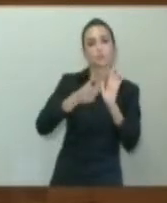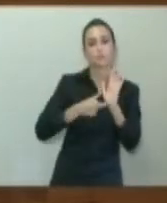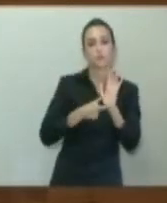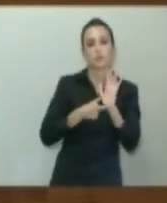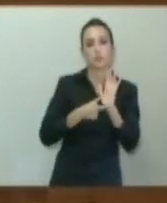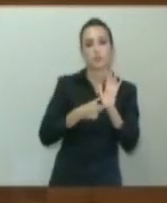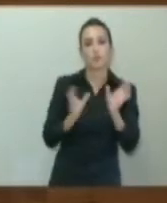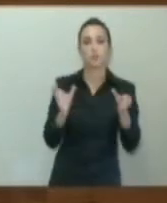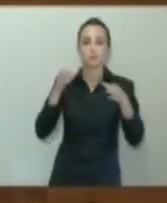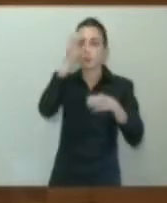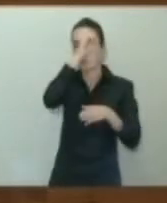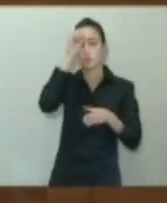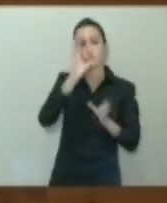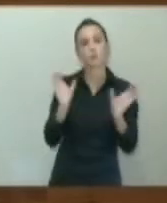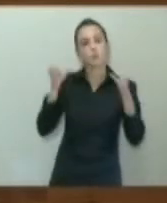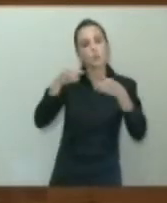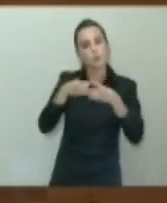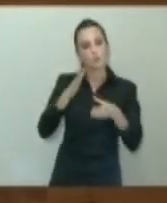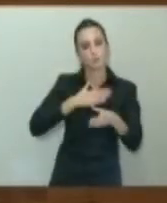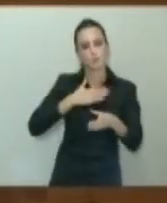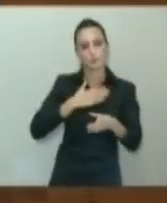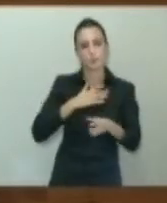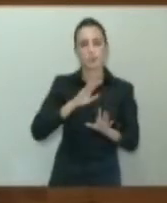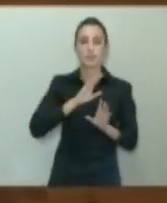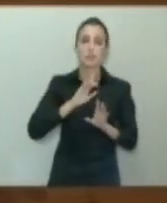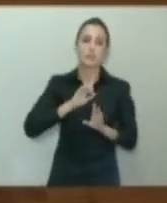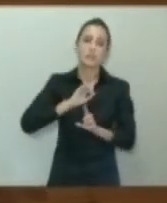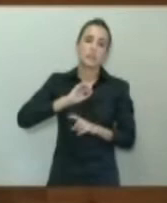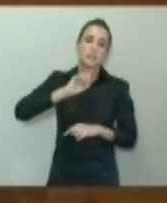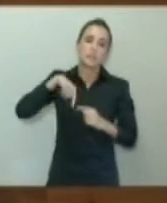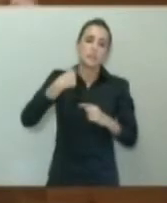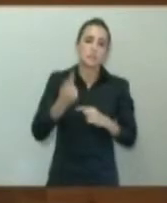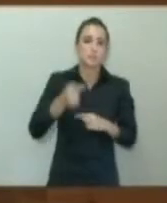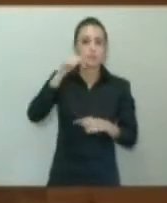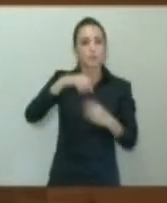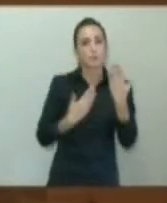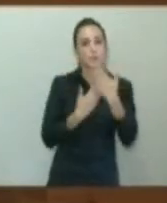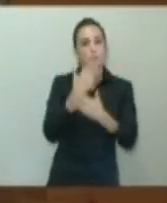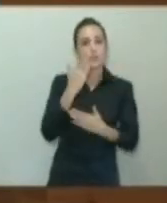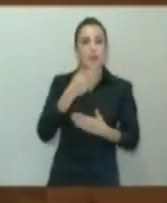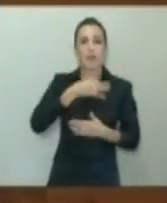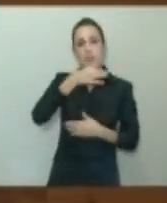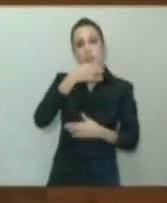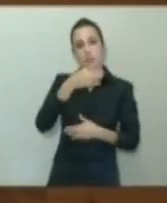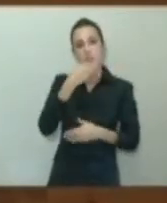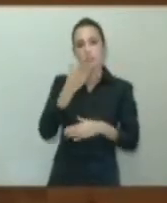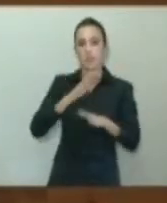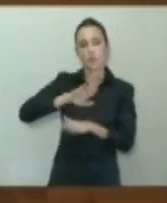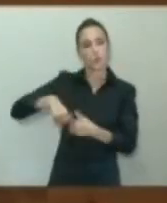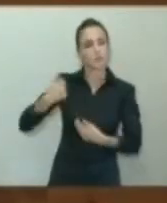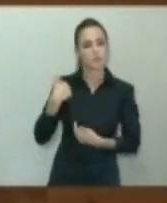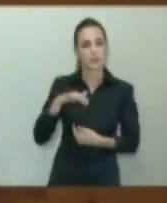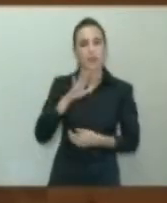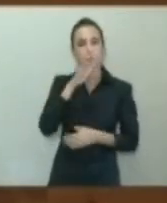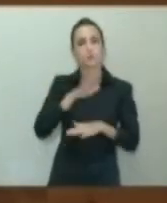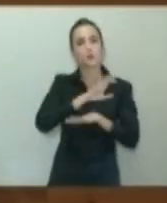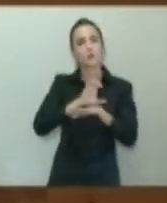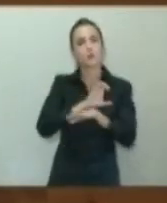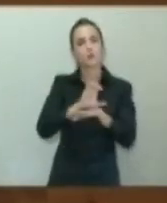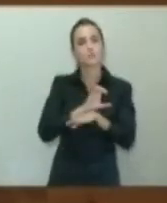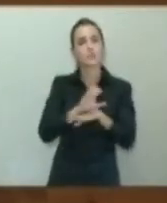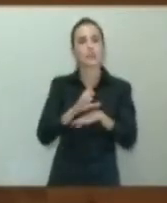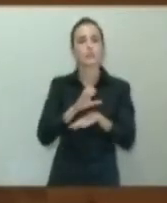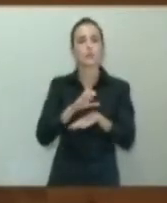nuestro grupo. Quiero finalizar esta, que será mi última intervención también de la mañana, porque, además, el consejero de la Presidencia hizo referencia a uno de